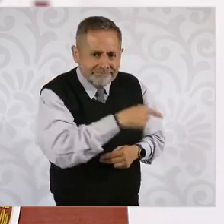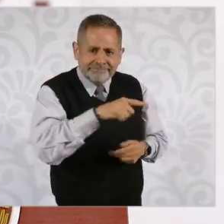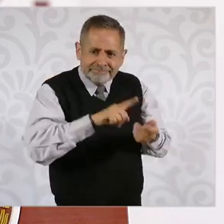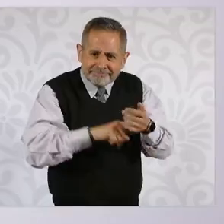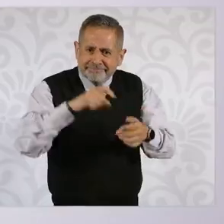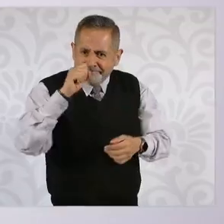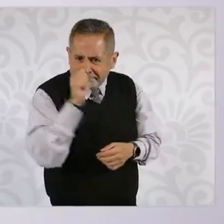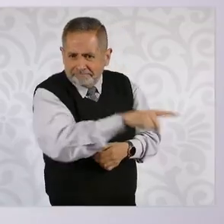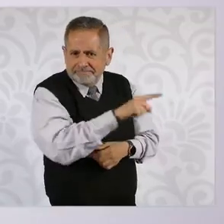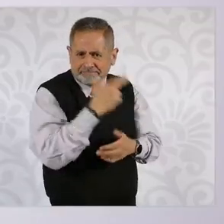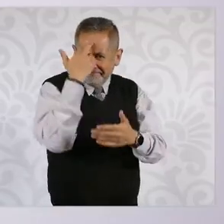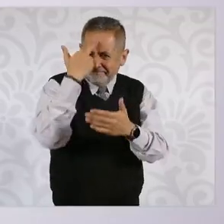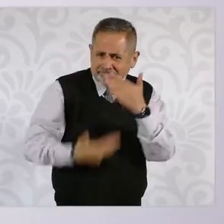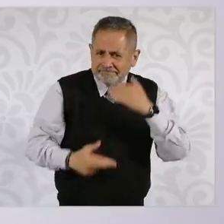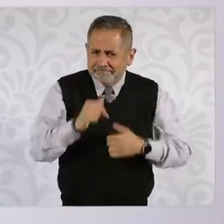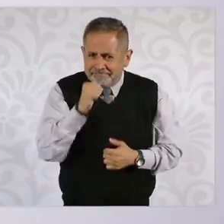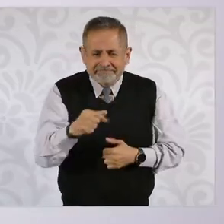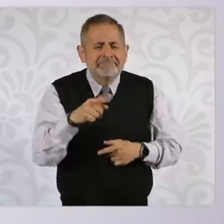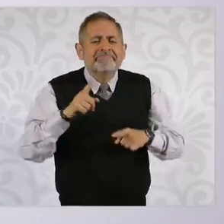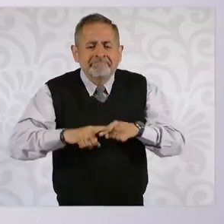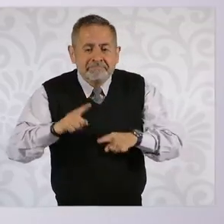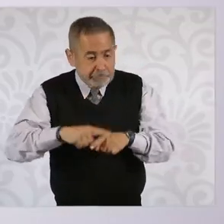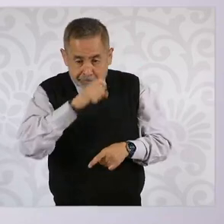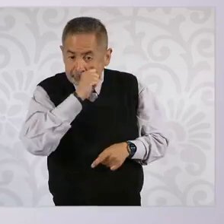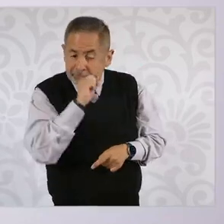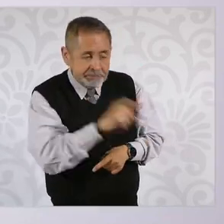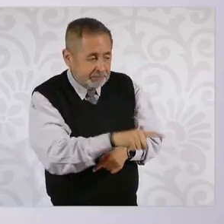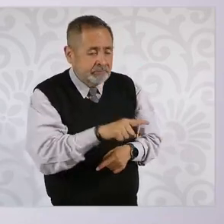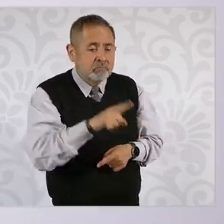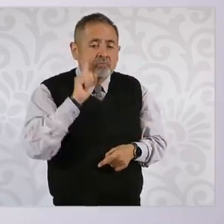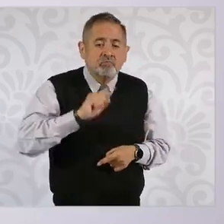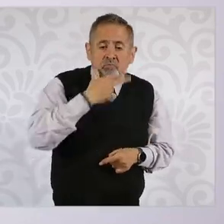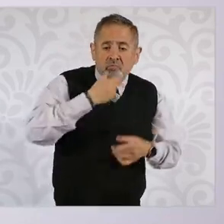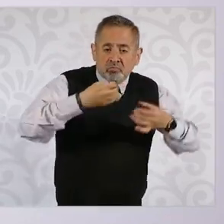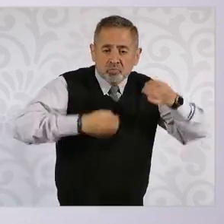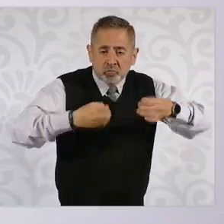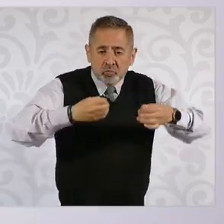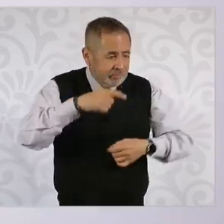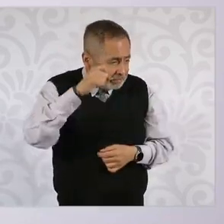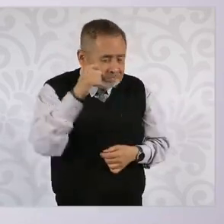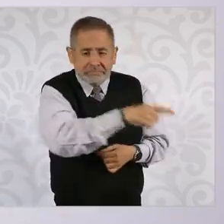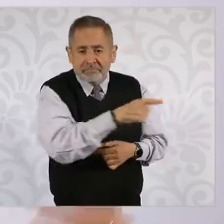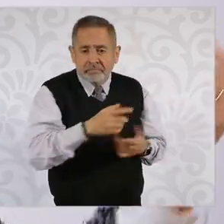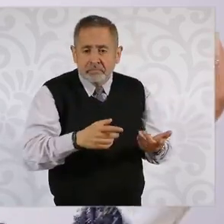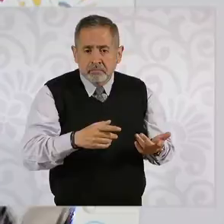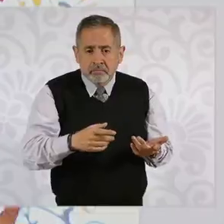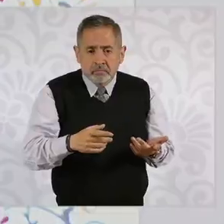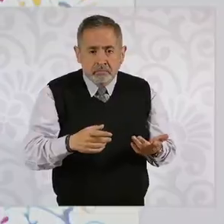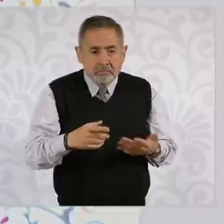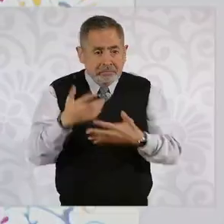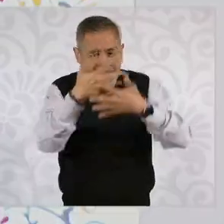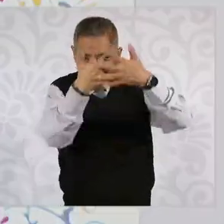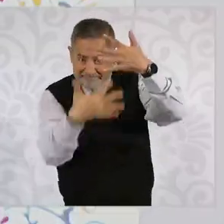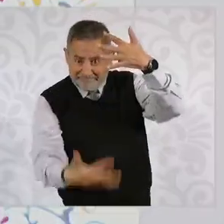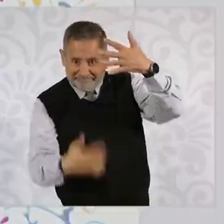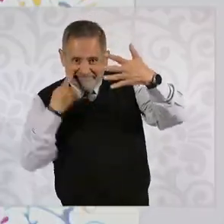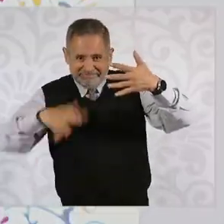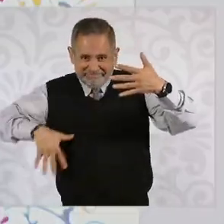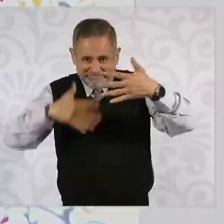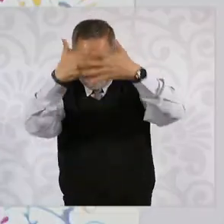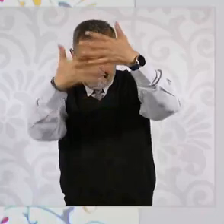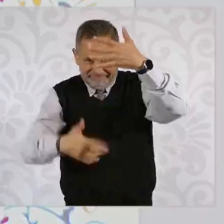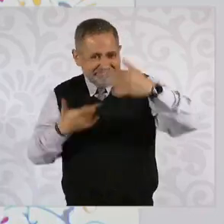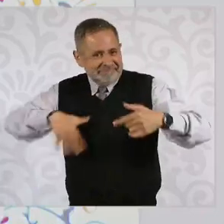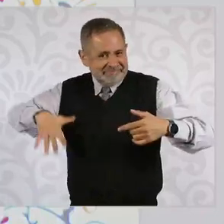vulnerando el Estado de Derecho son los propios jueces, juezas, no sólo por todo el planteamiento que